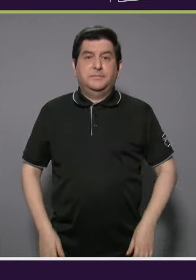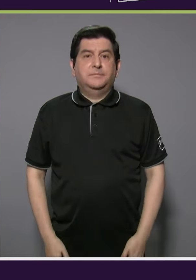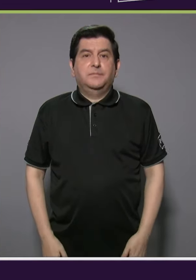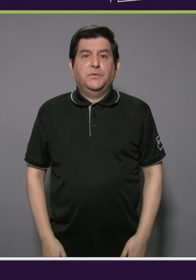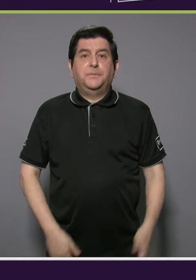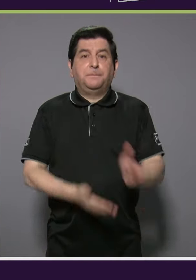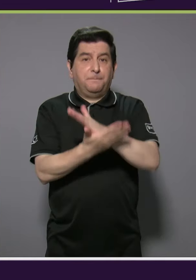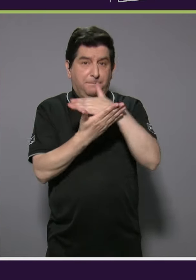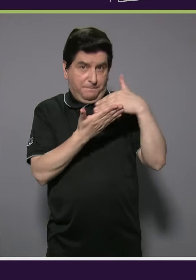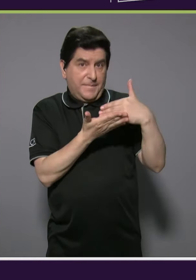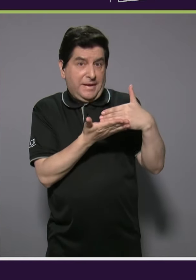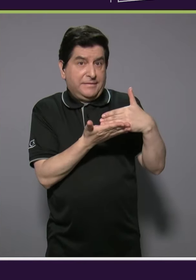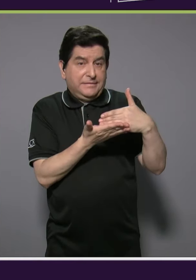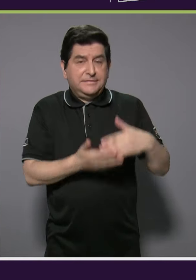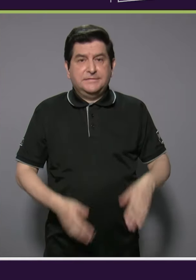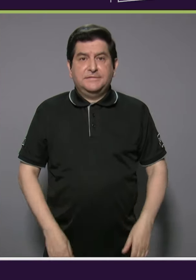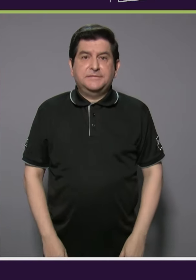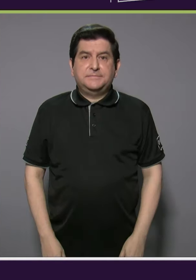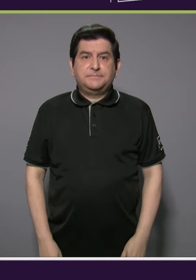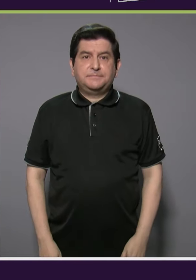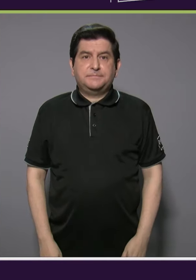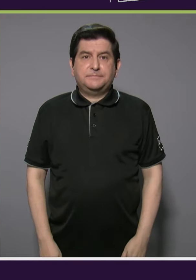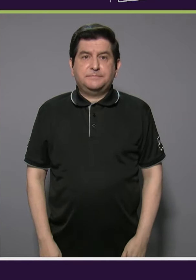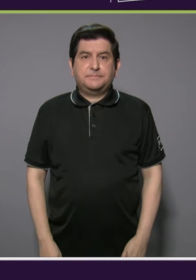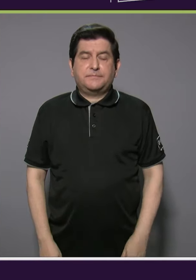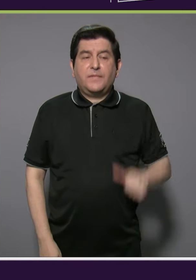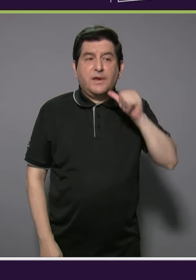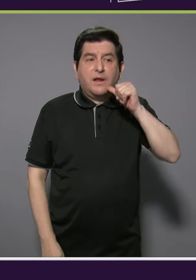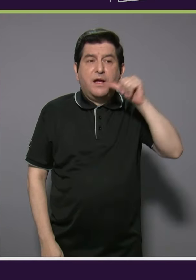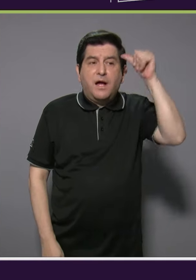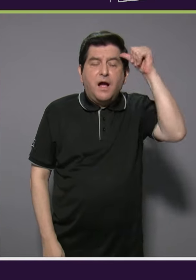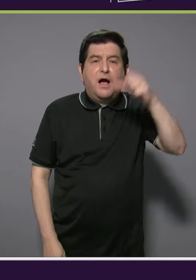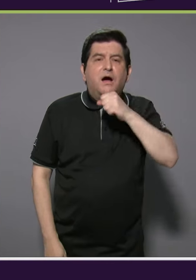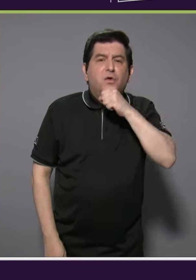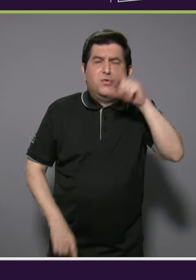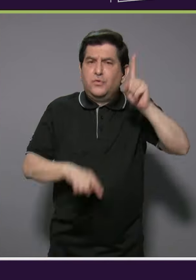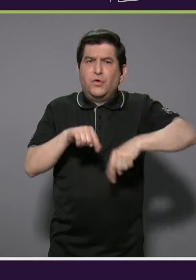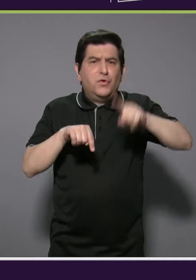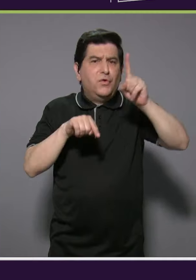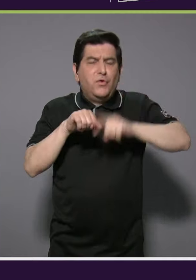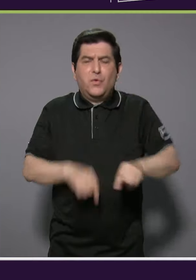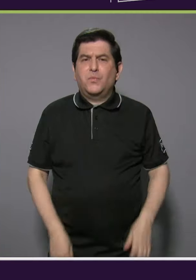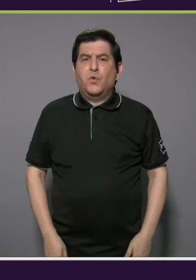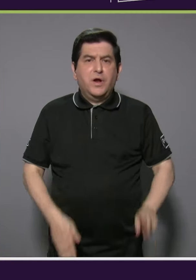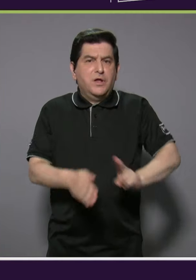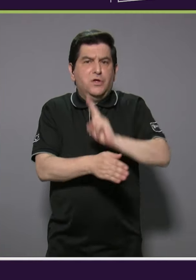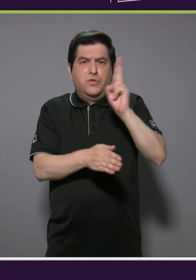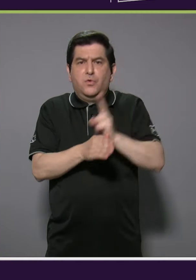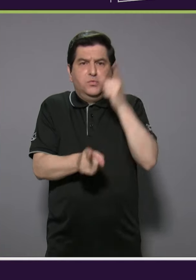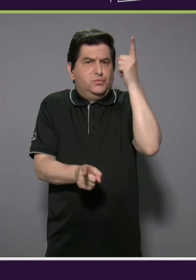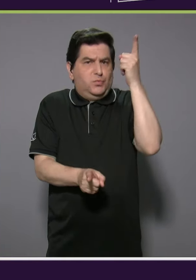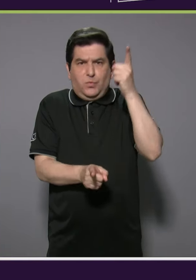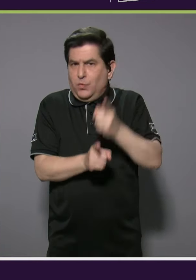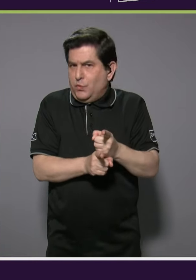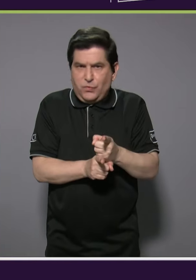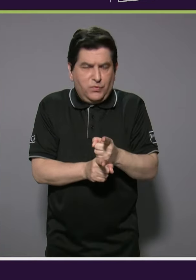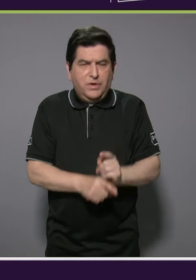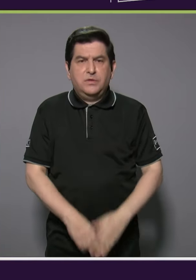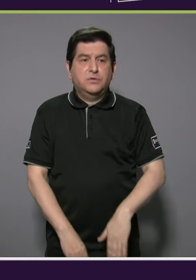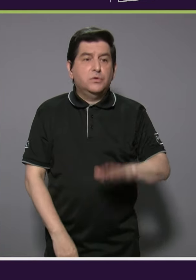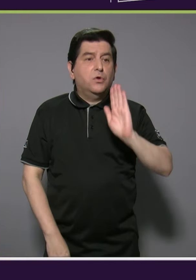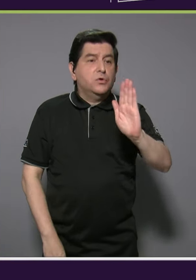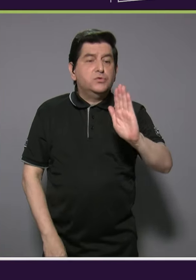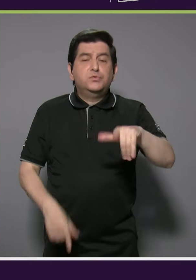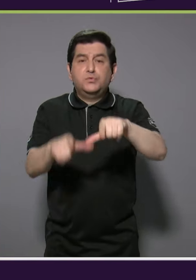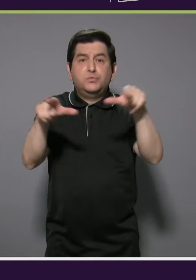la parte en donde el adulto mayor no puede disponer adecuadamente de su